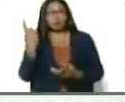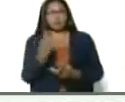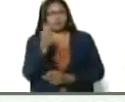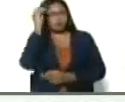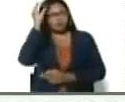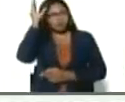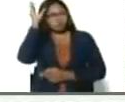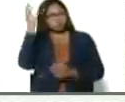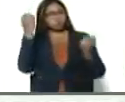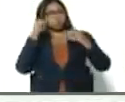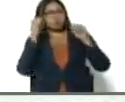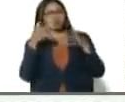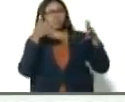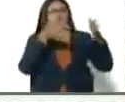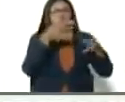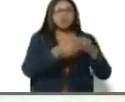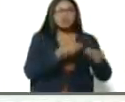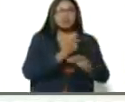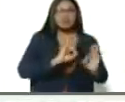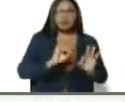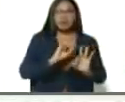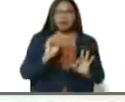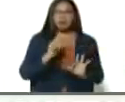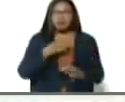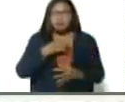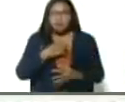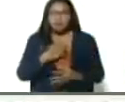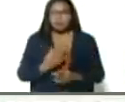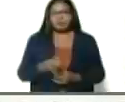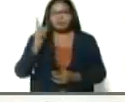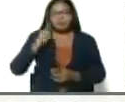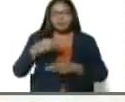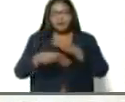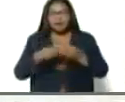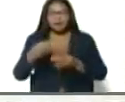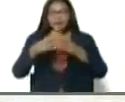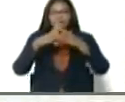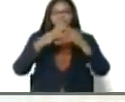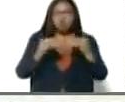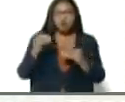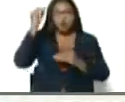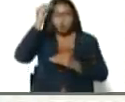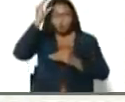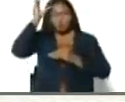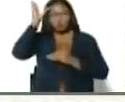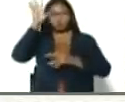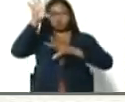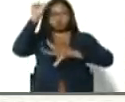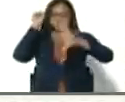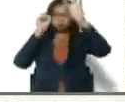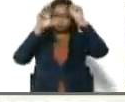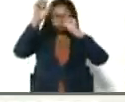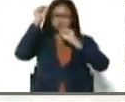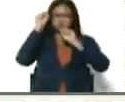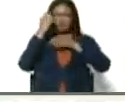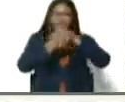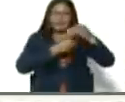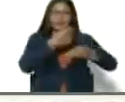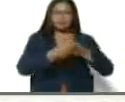Aquí lo que se impone es la praxis, teoría, doctrina, visión,